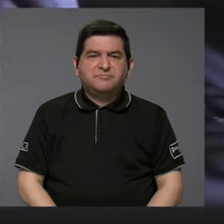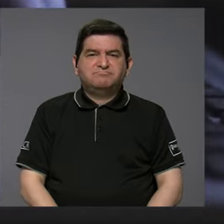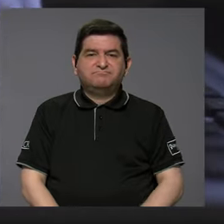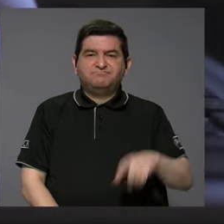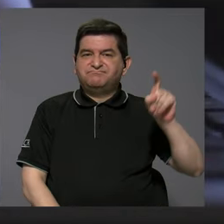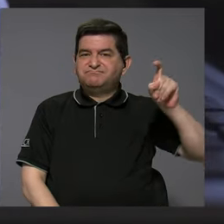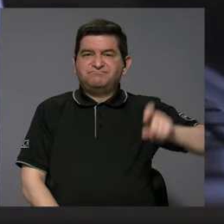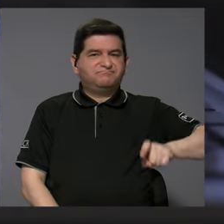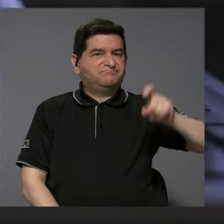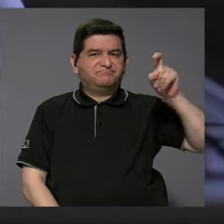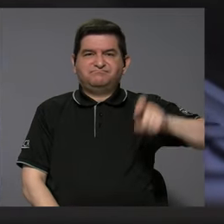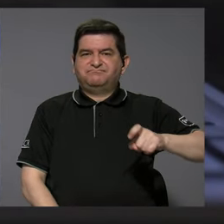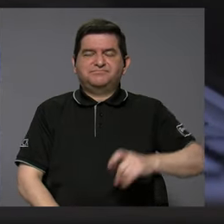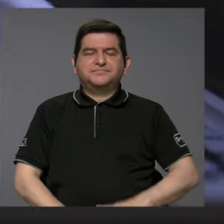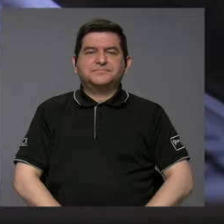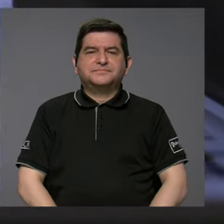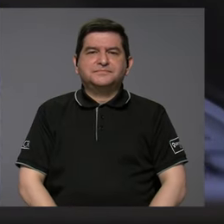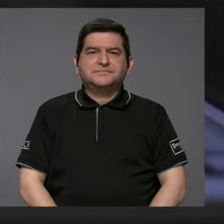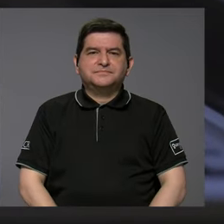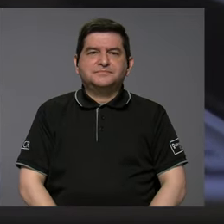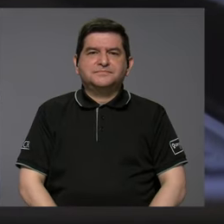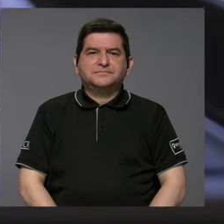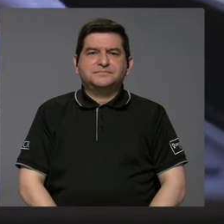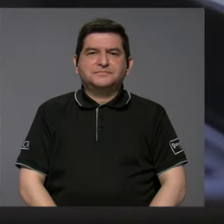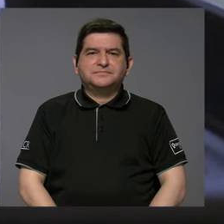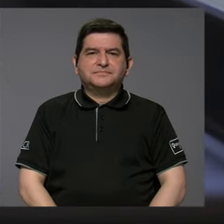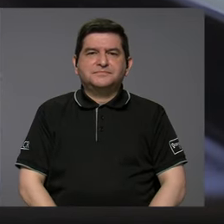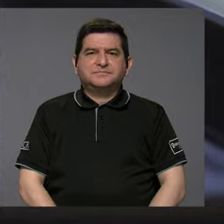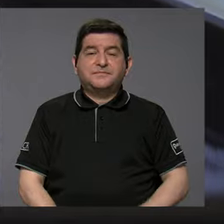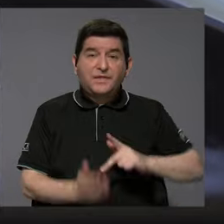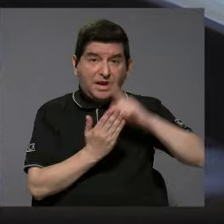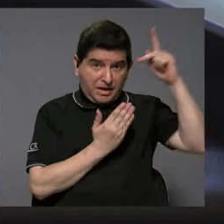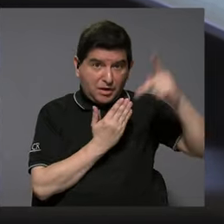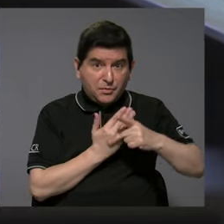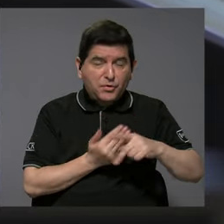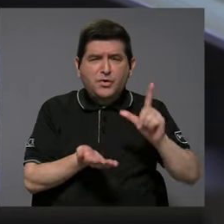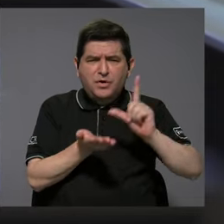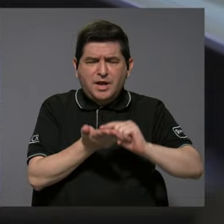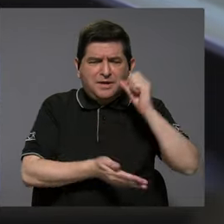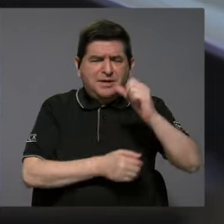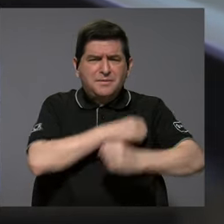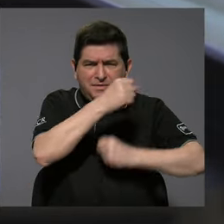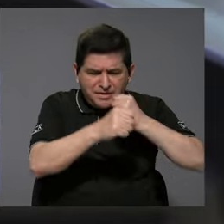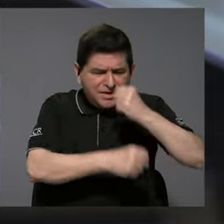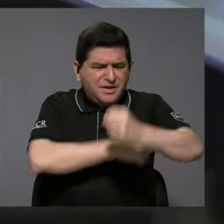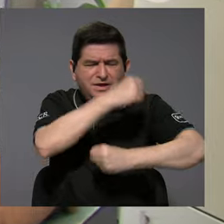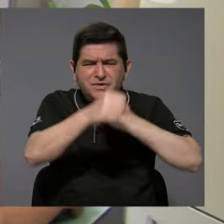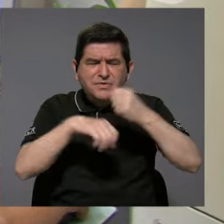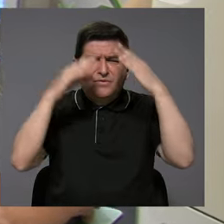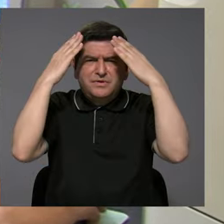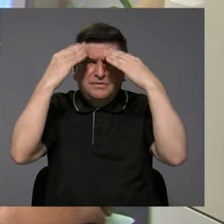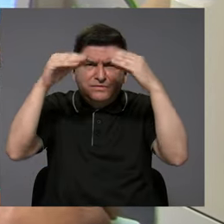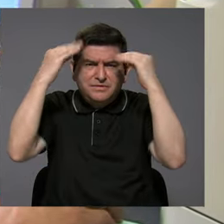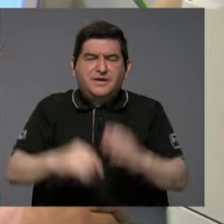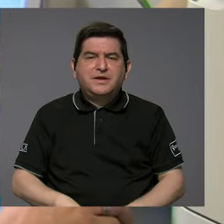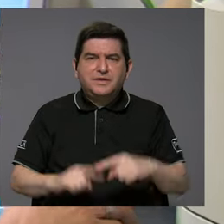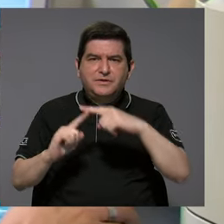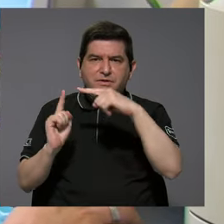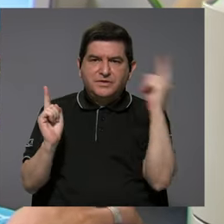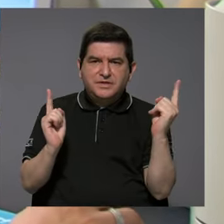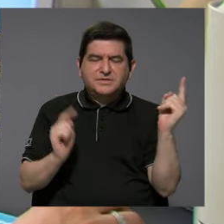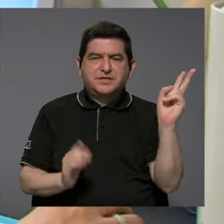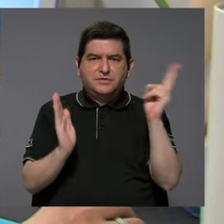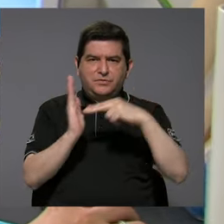radica en que no la necesitan. PROCIC ha publicado de manera anual su informe desde el